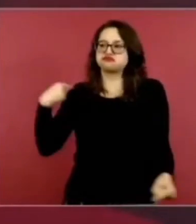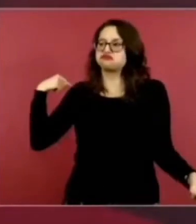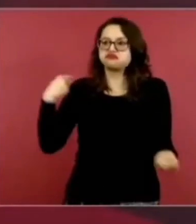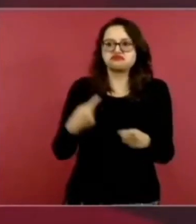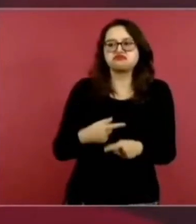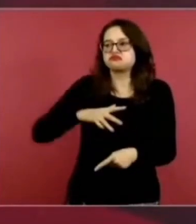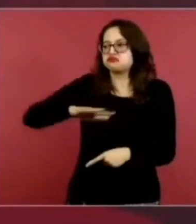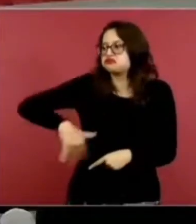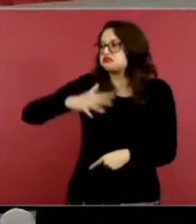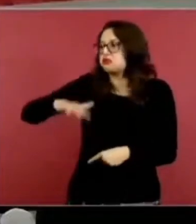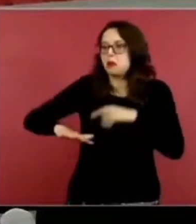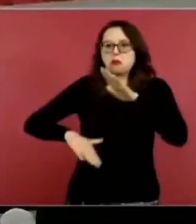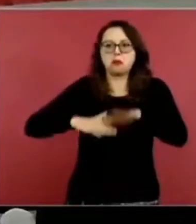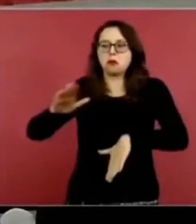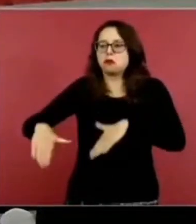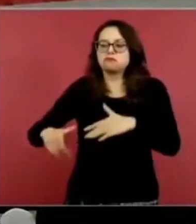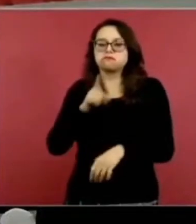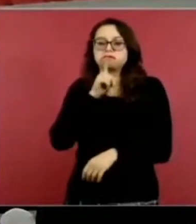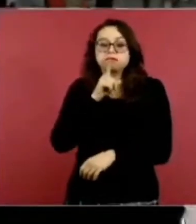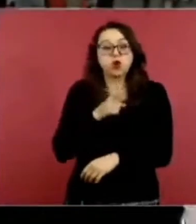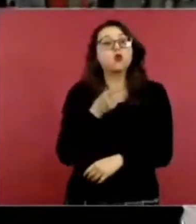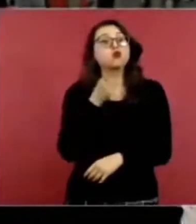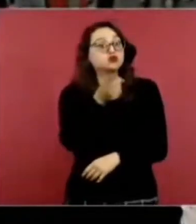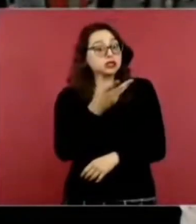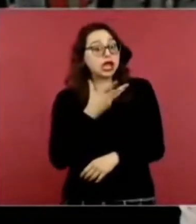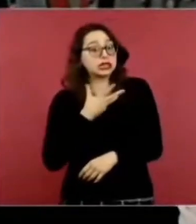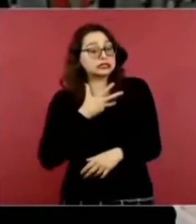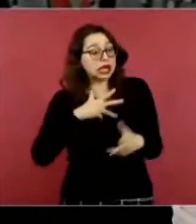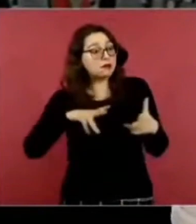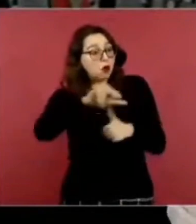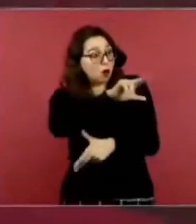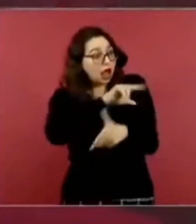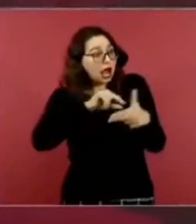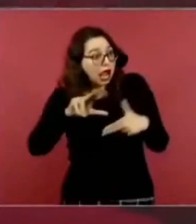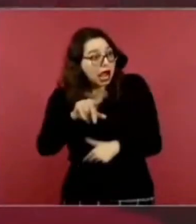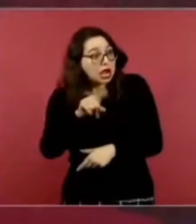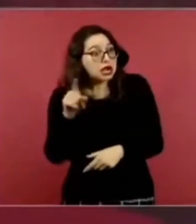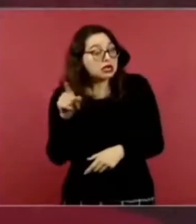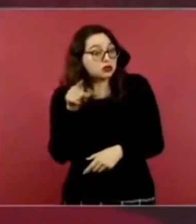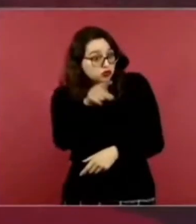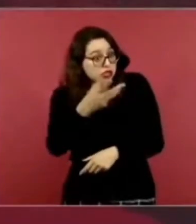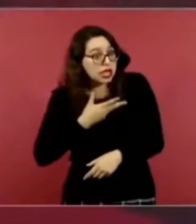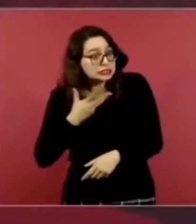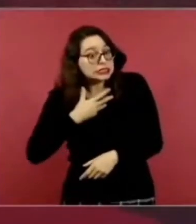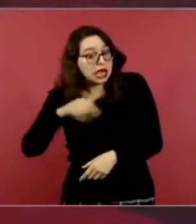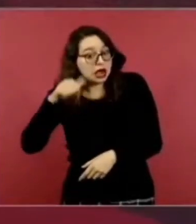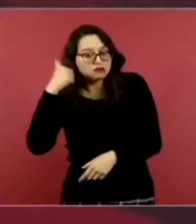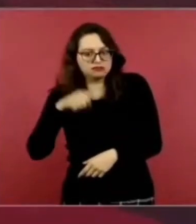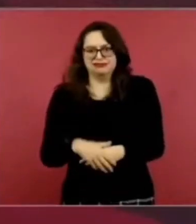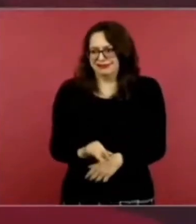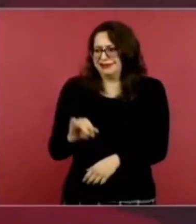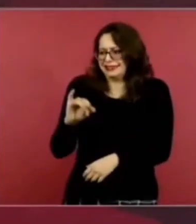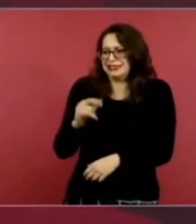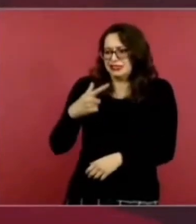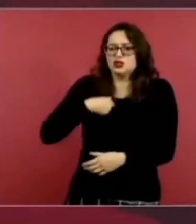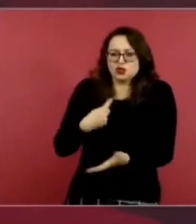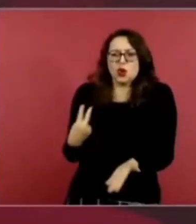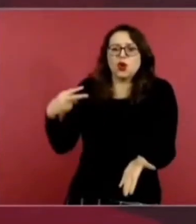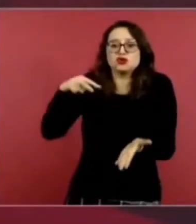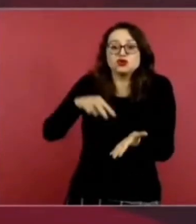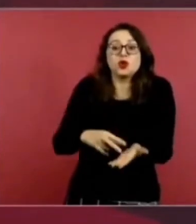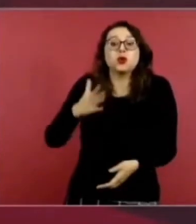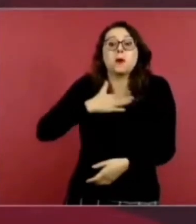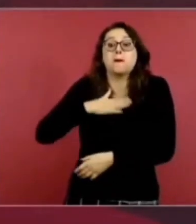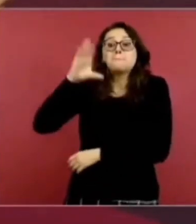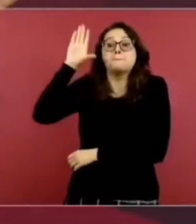ha sido esa. ¿A usted le tocó el huracán en Acapulco? Sí, por supuesto, yo estaba ahí, incluso en redes sociales, hay una transmisión en vivo